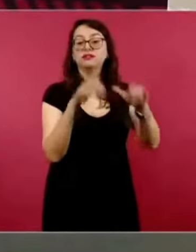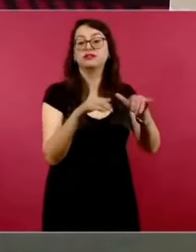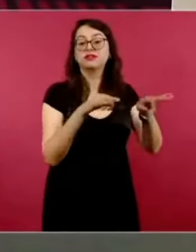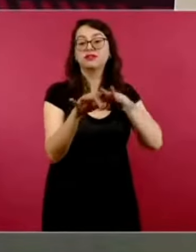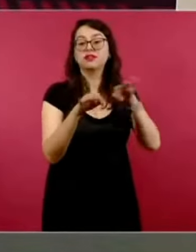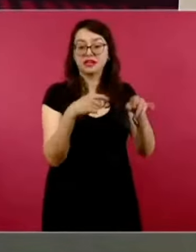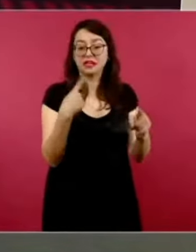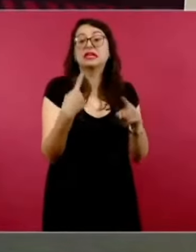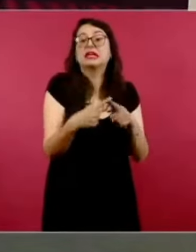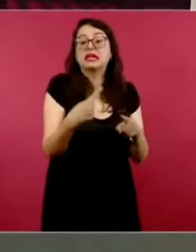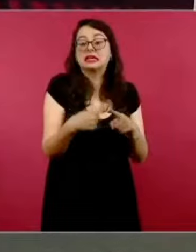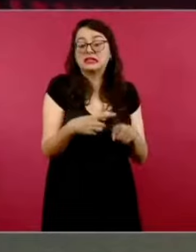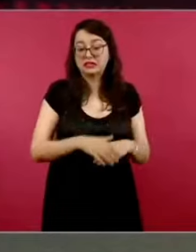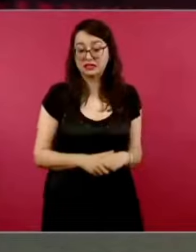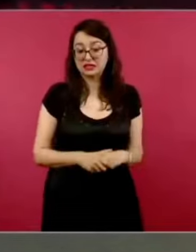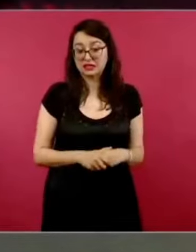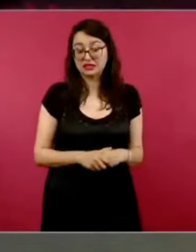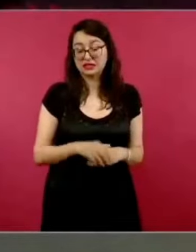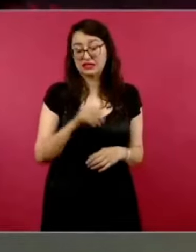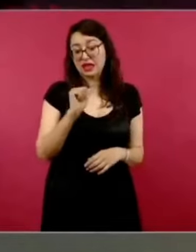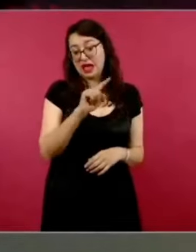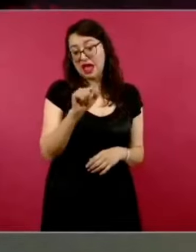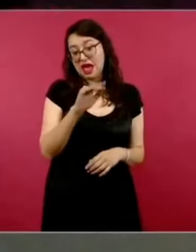¿Y quién es Aznar?